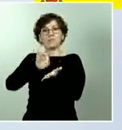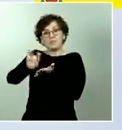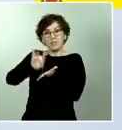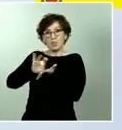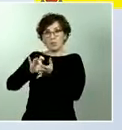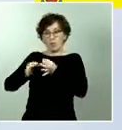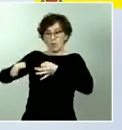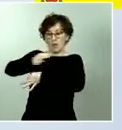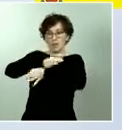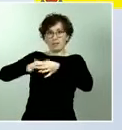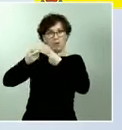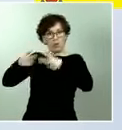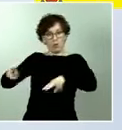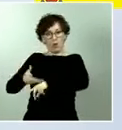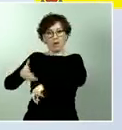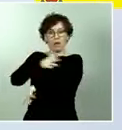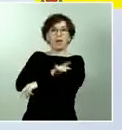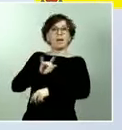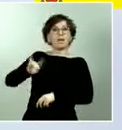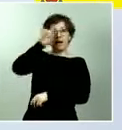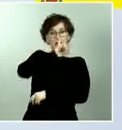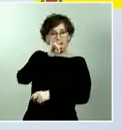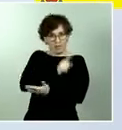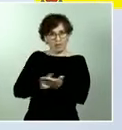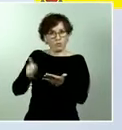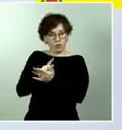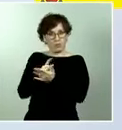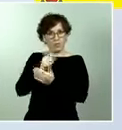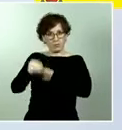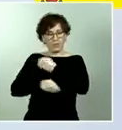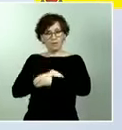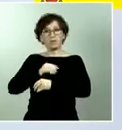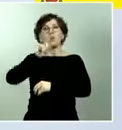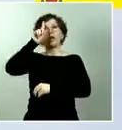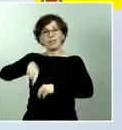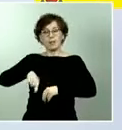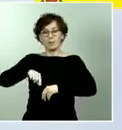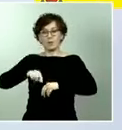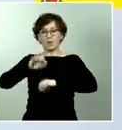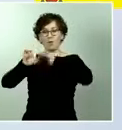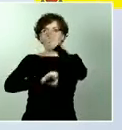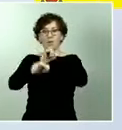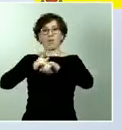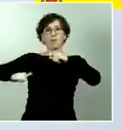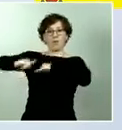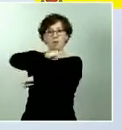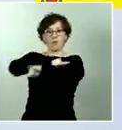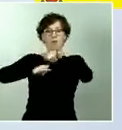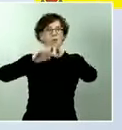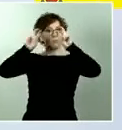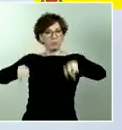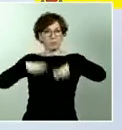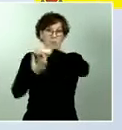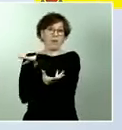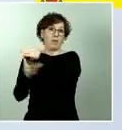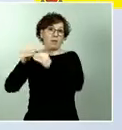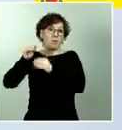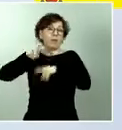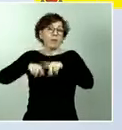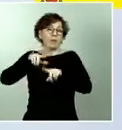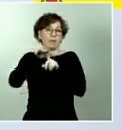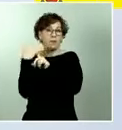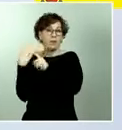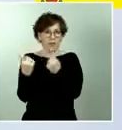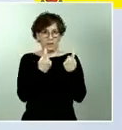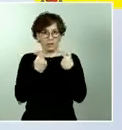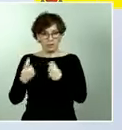en Canarias, y reorganizado la red aeroportuaria para adaptarla a las nuevas necesidades. En